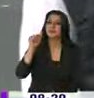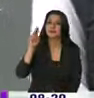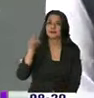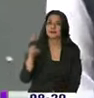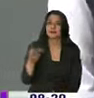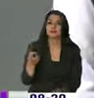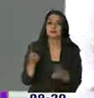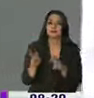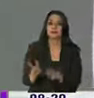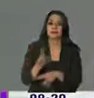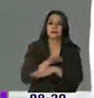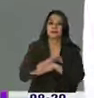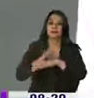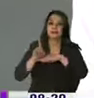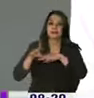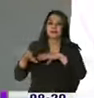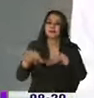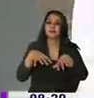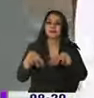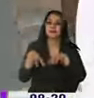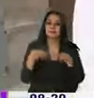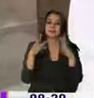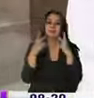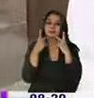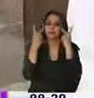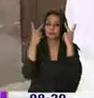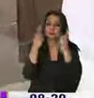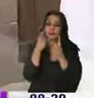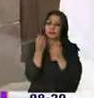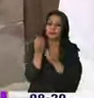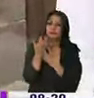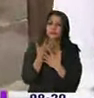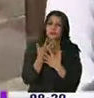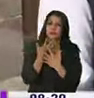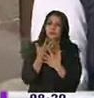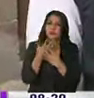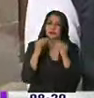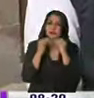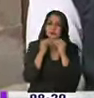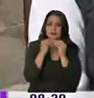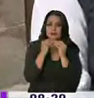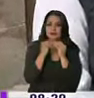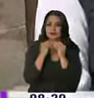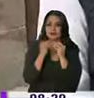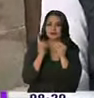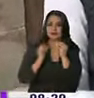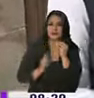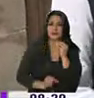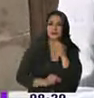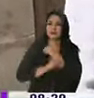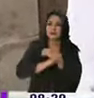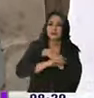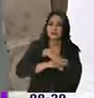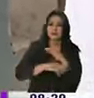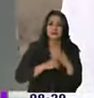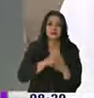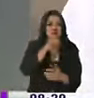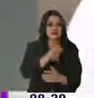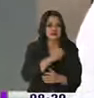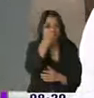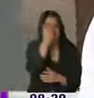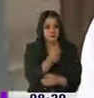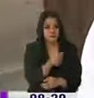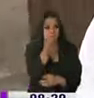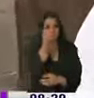también es director de operaciones de obras públicas, para que nos cuente un poquito y nos amplíe esta información acerca de la campaña. Buenos días, sí, así